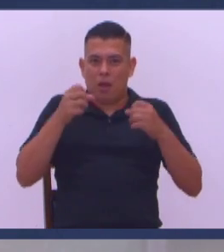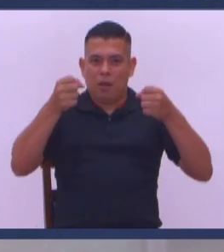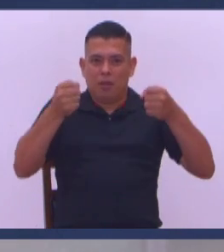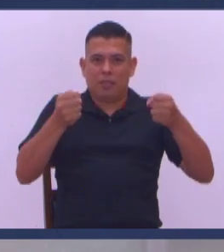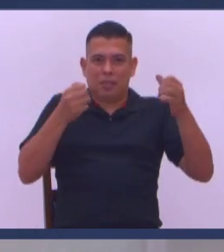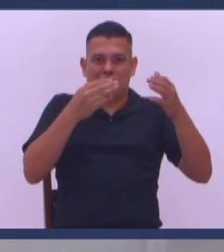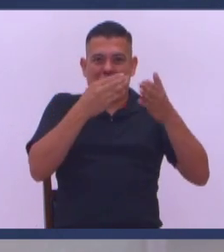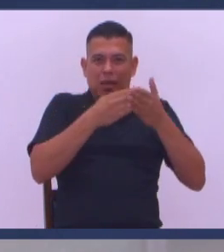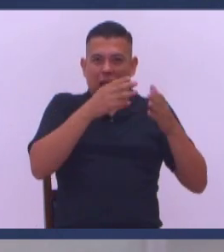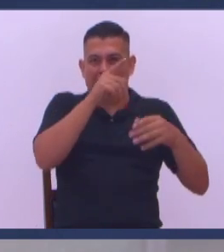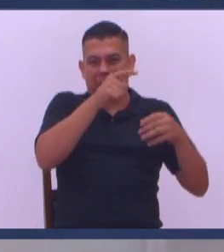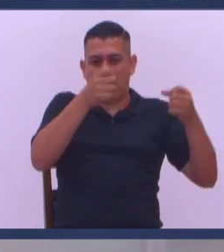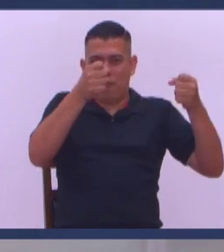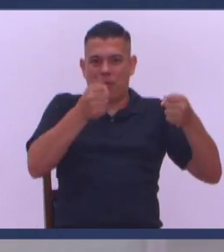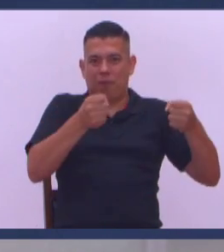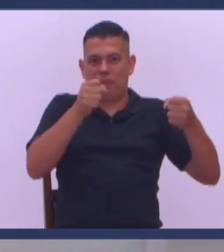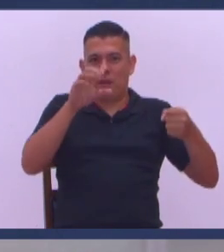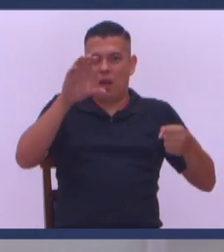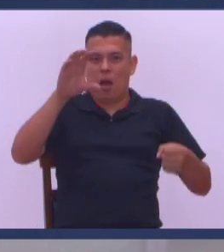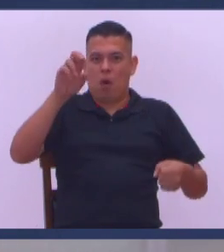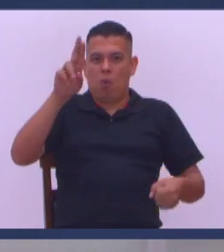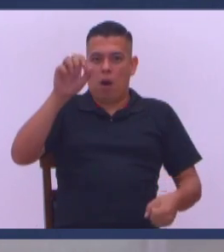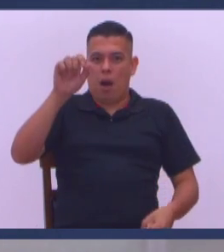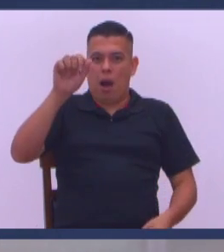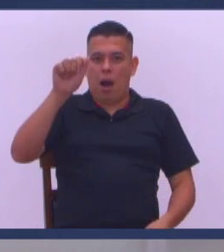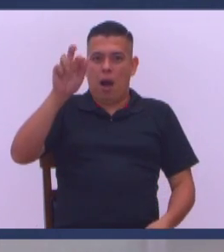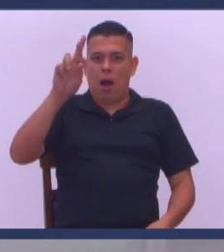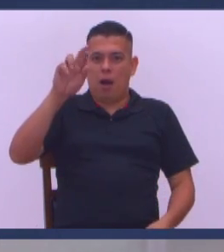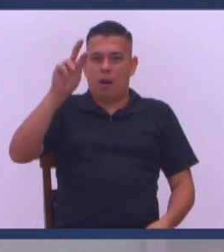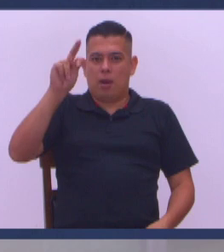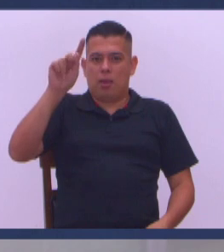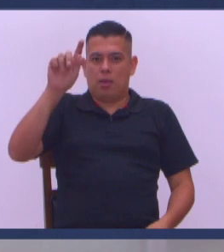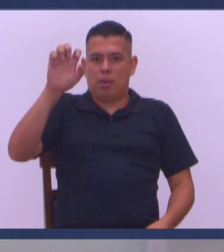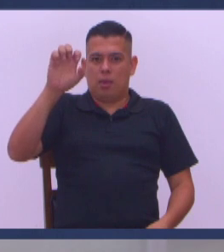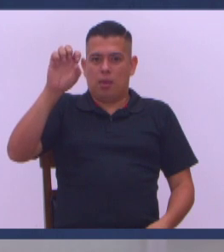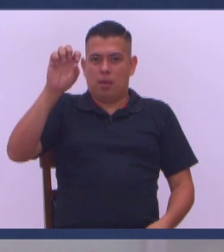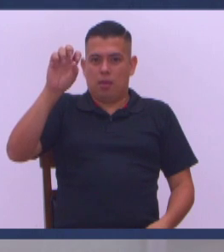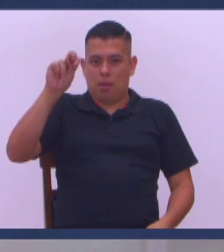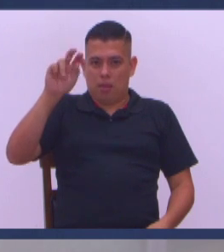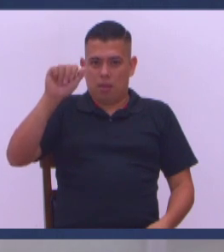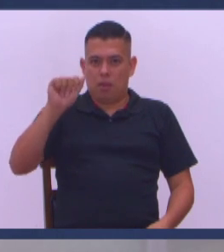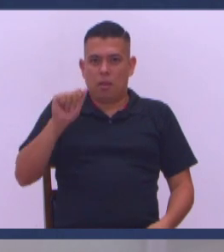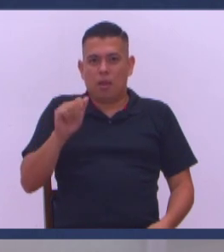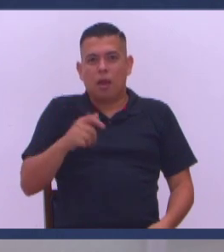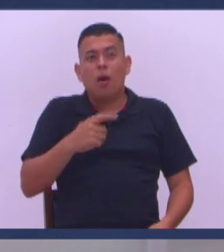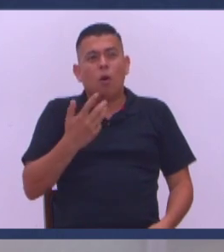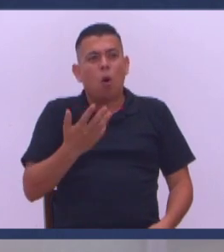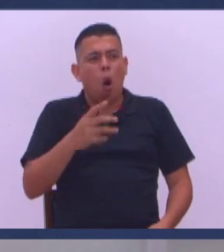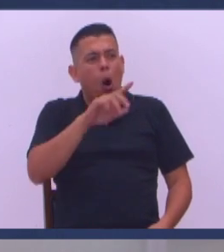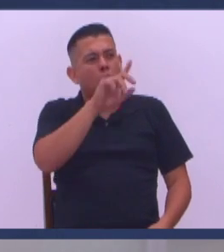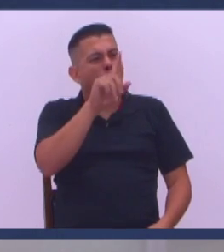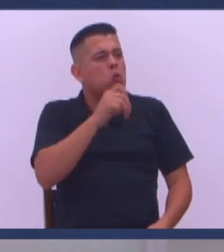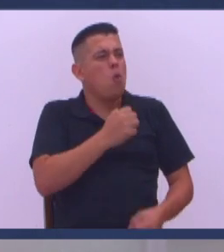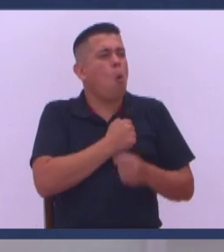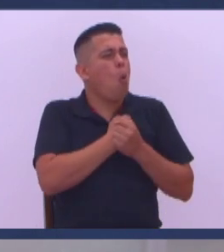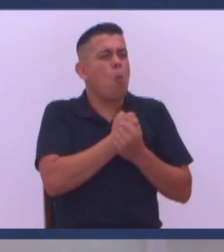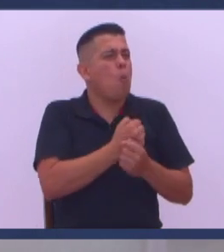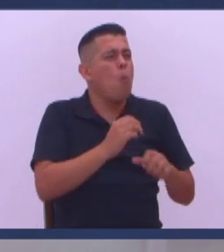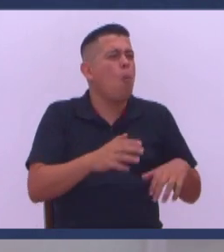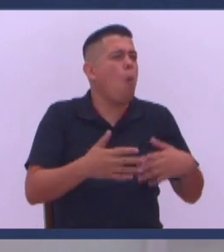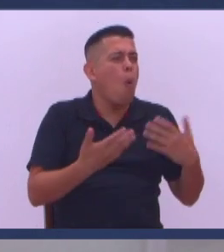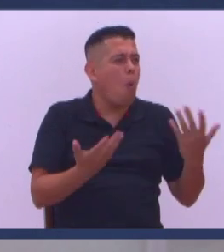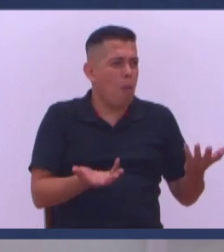detenido Del original Trabado en cuarentena Le puse el primer mensaje Y le dije ¿Cómo tú estás mi amor?